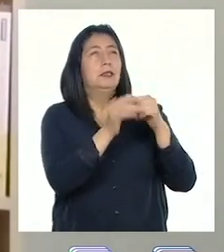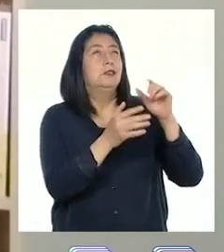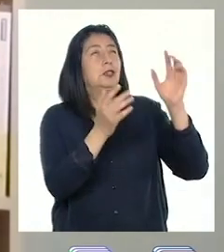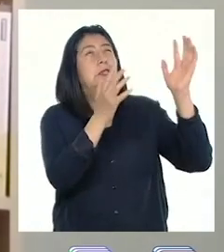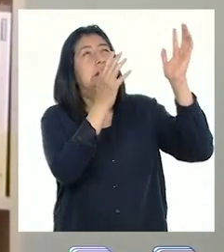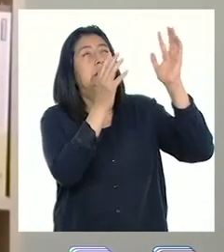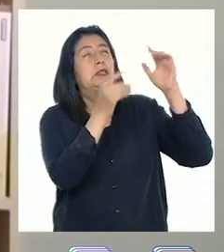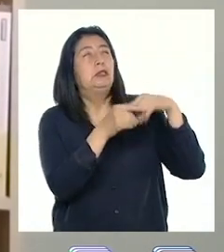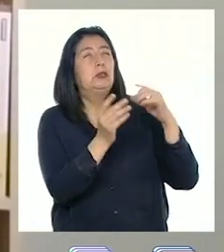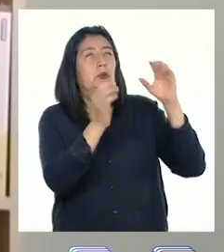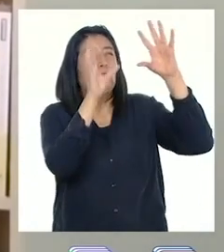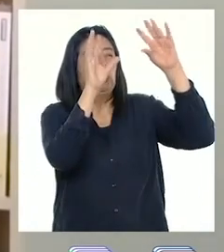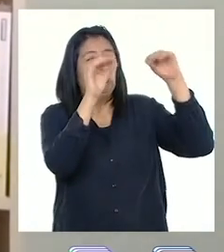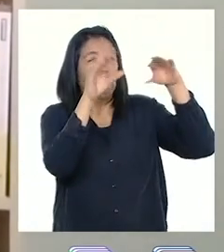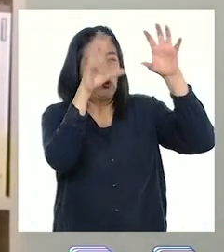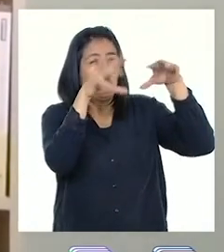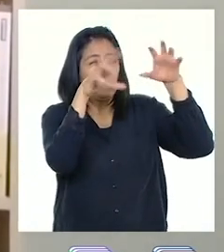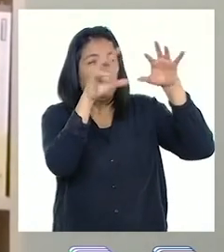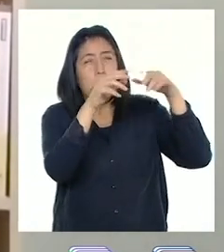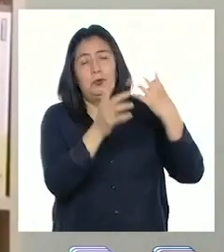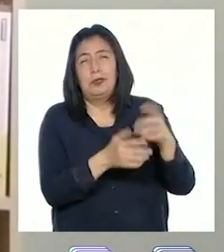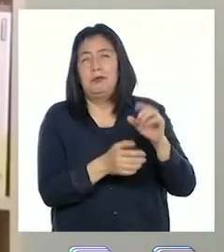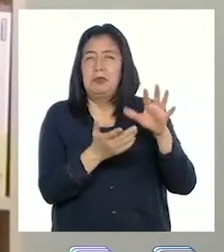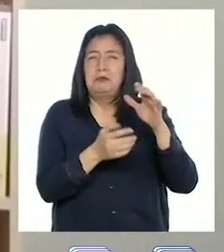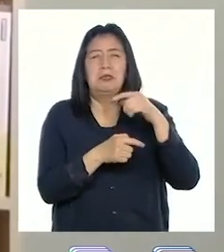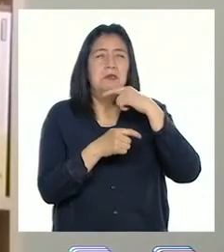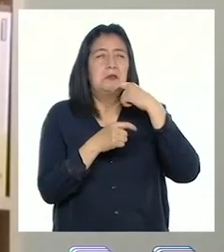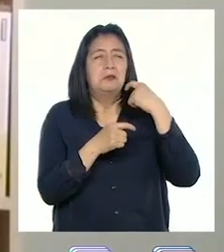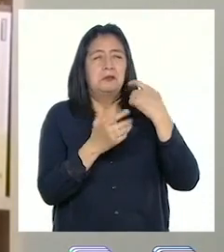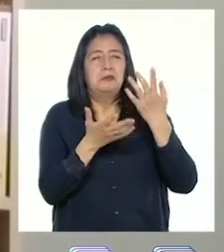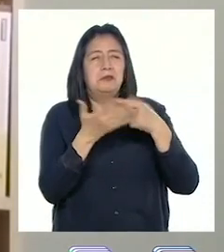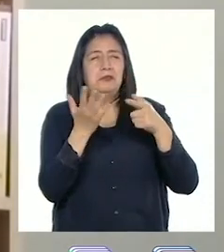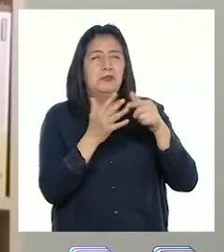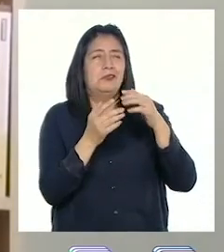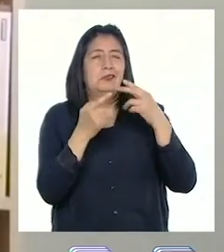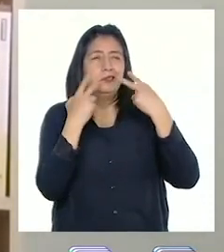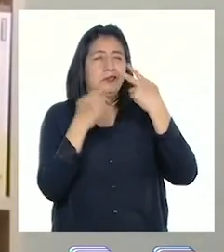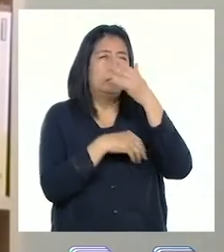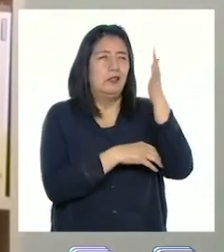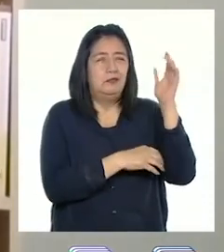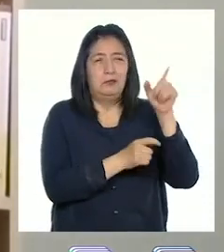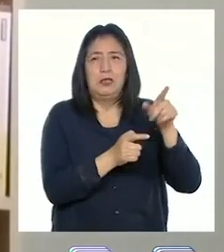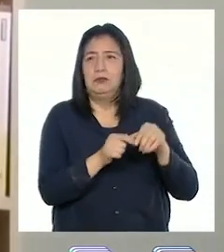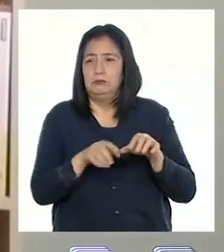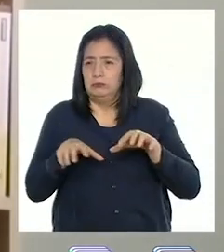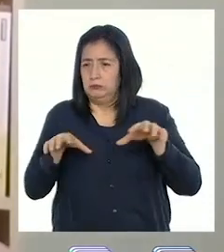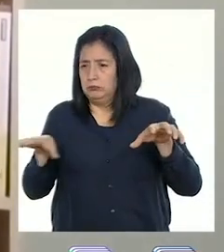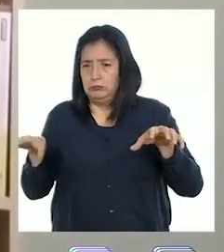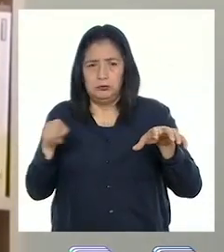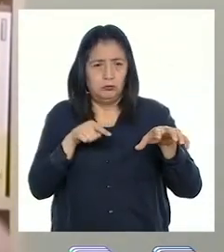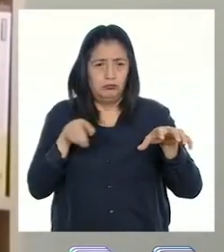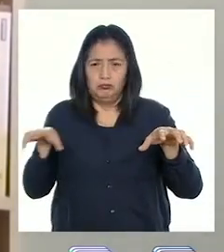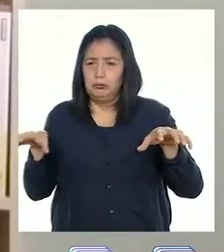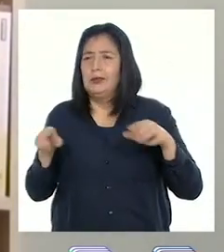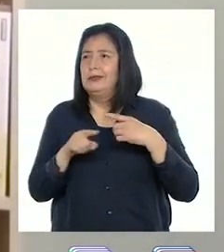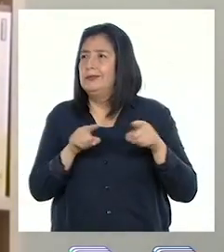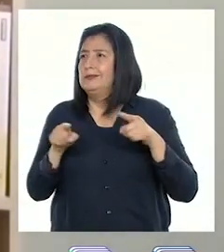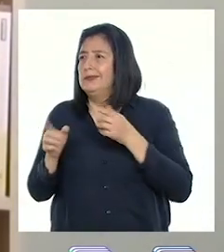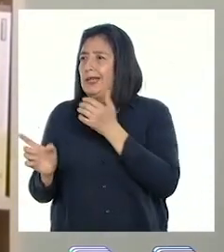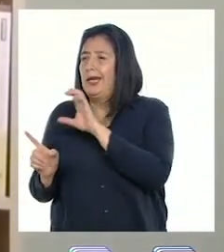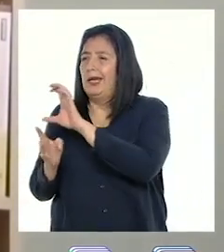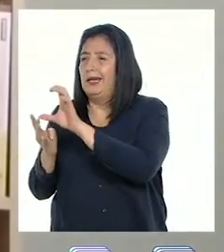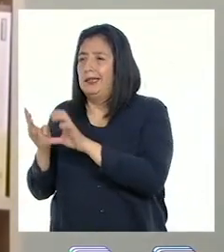lluvia, es decir, ecosistemas de selva tropical. Entonces vemos que los ecosistemas presentan una vegetación